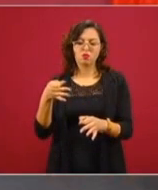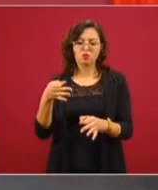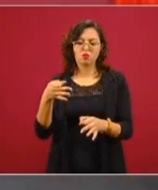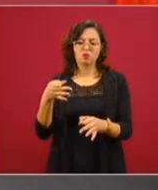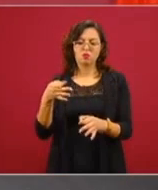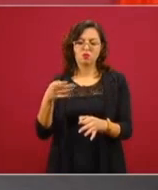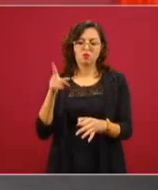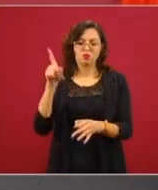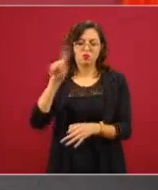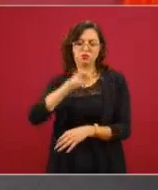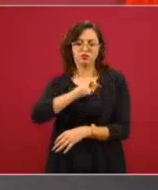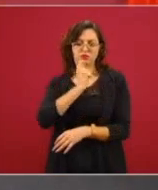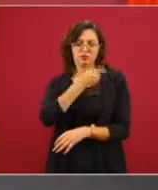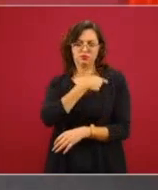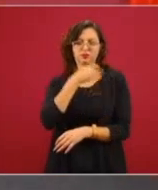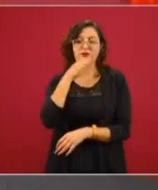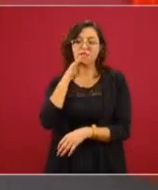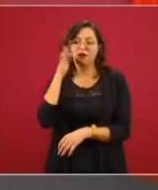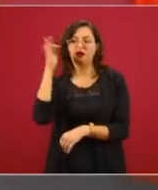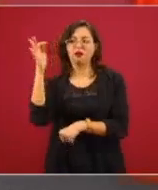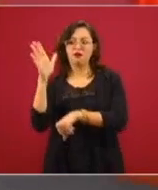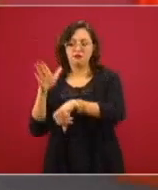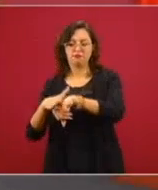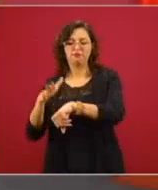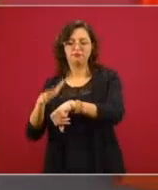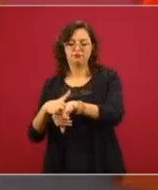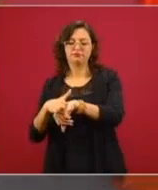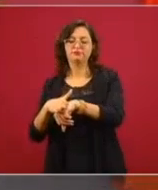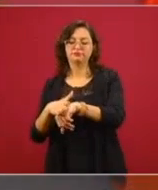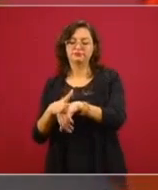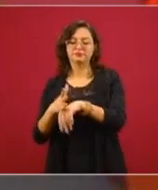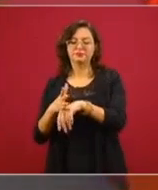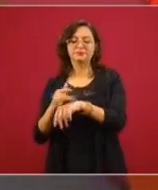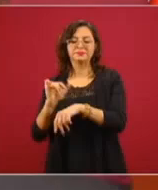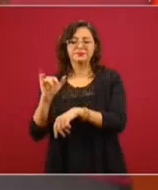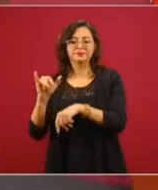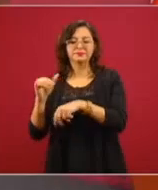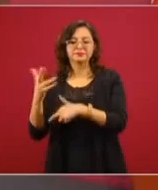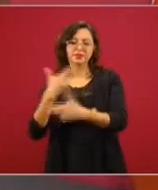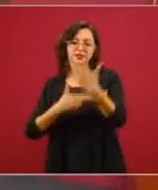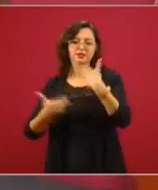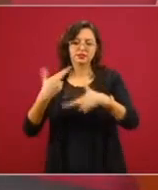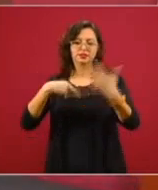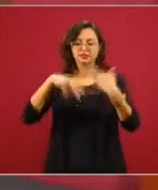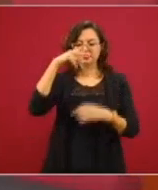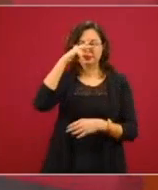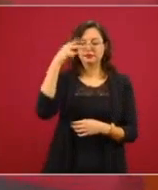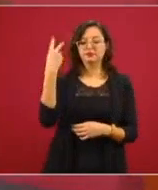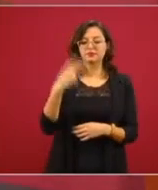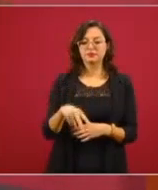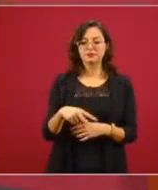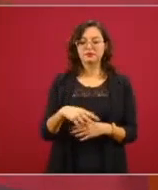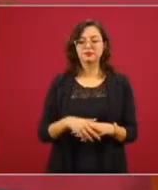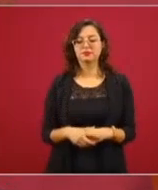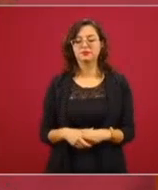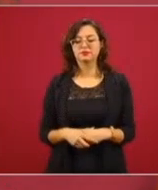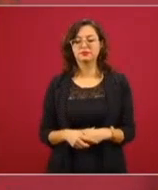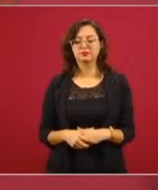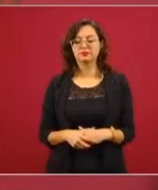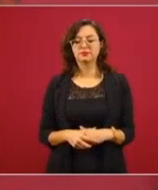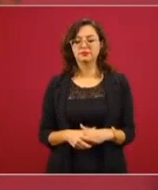tribunal de España. Y de acuerdo a lo que dio a conocer